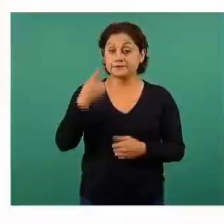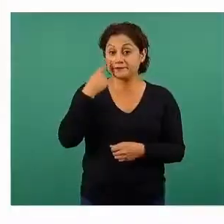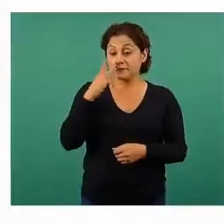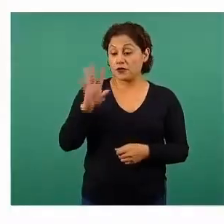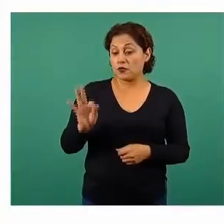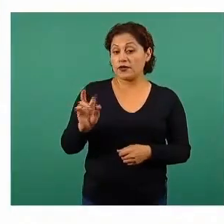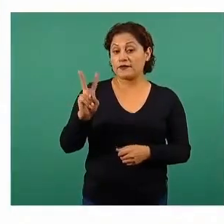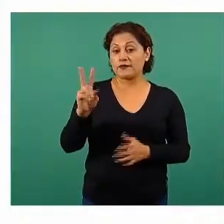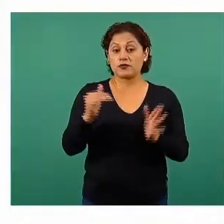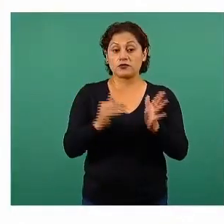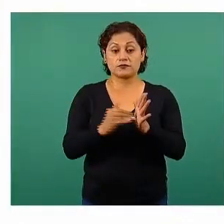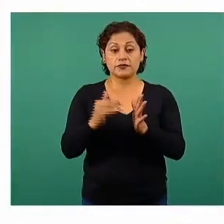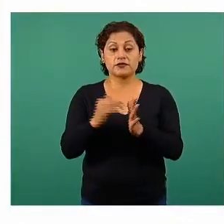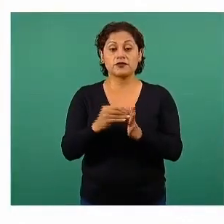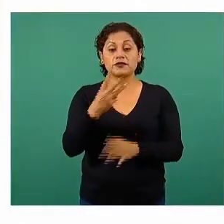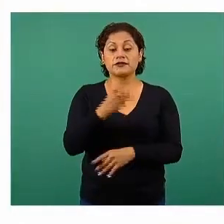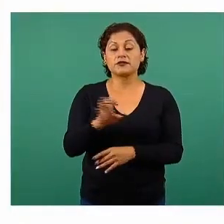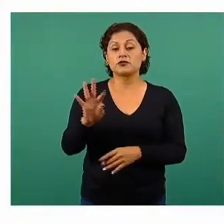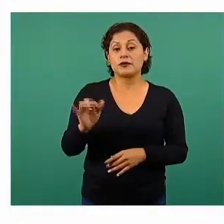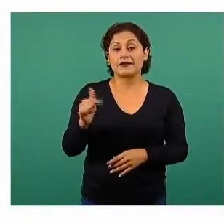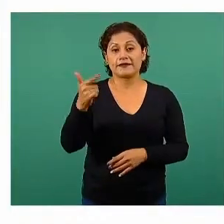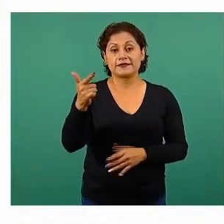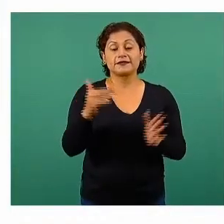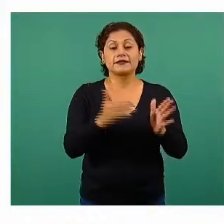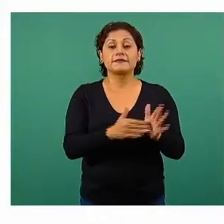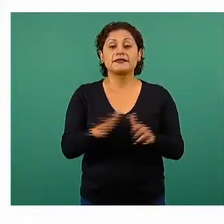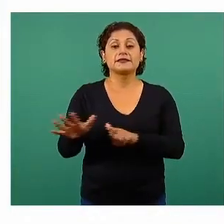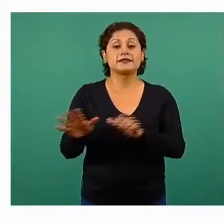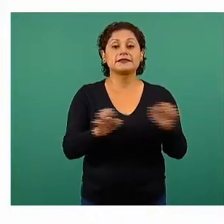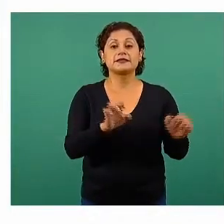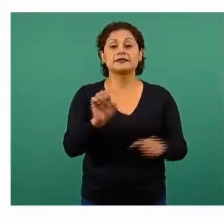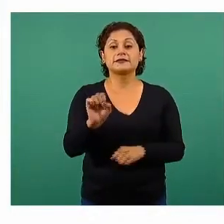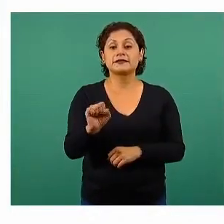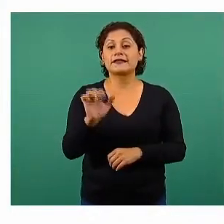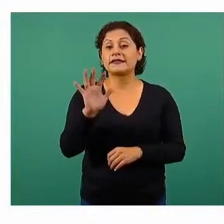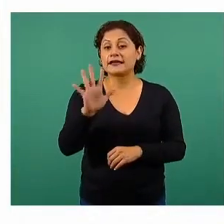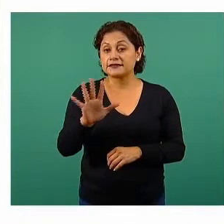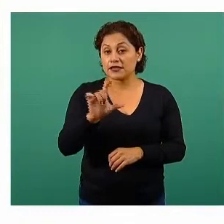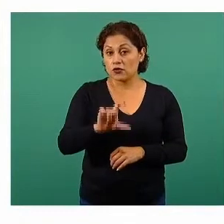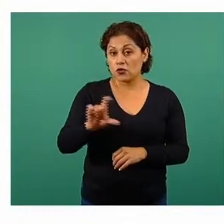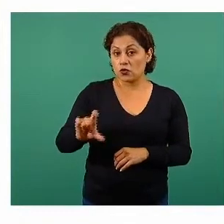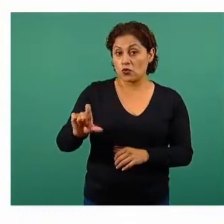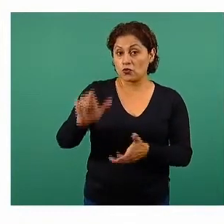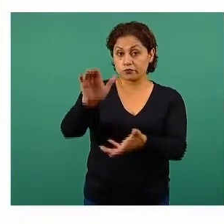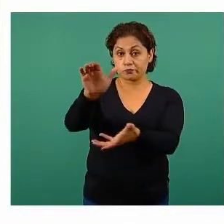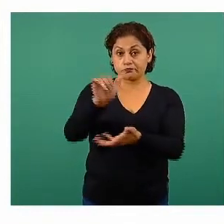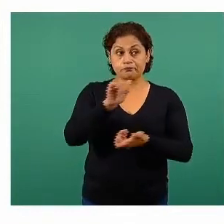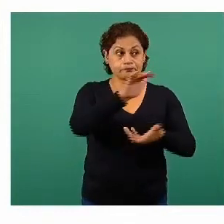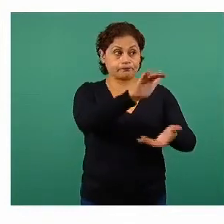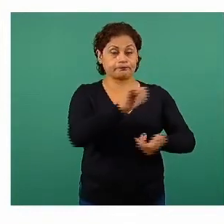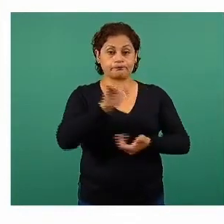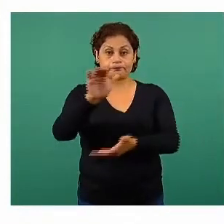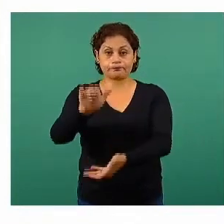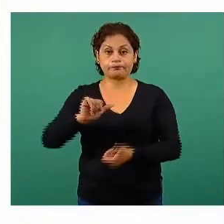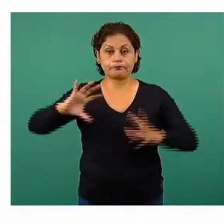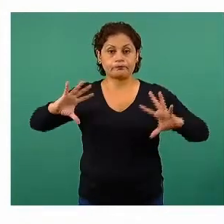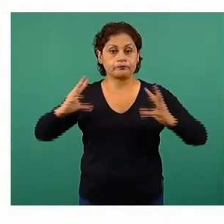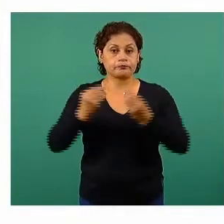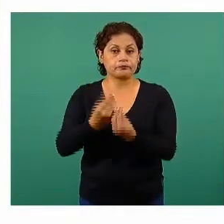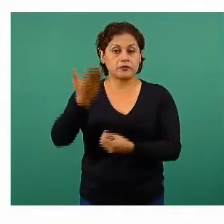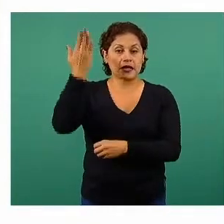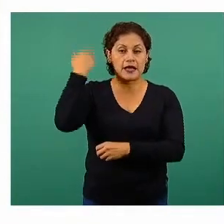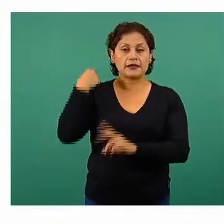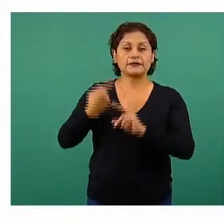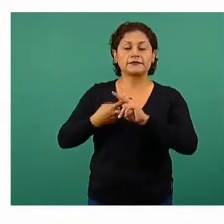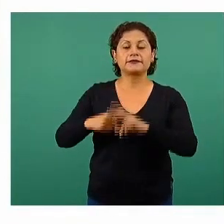347 mil 665 dosis son las que se han recibido al momento en nuestro país, desde aquel 23 de diciembre de